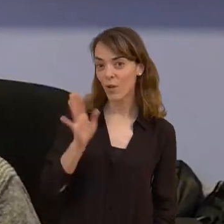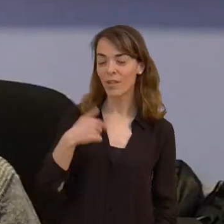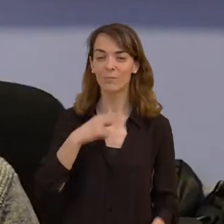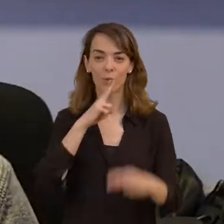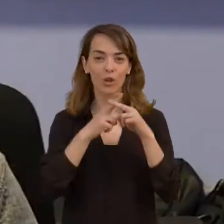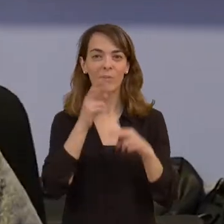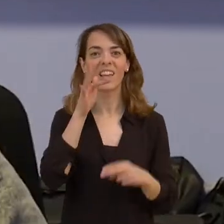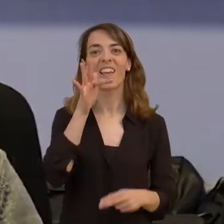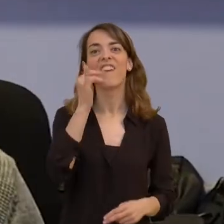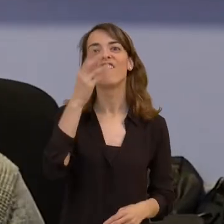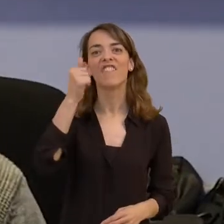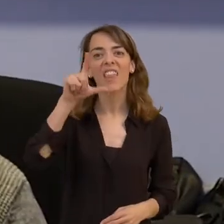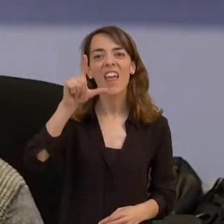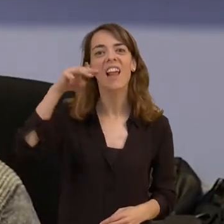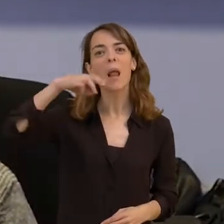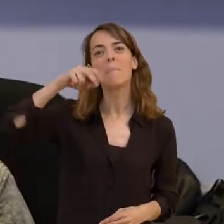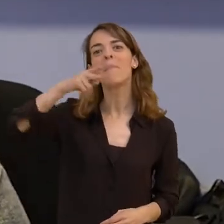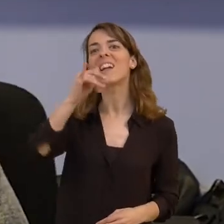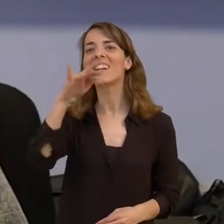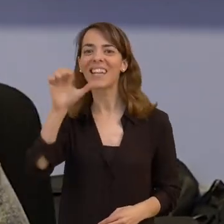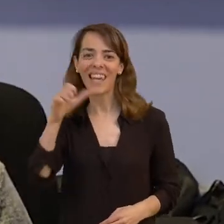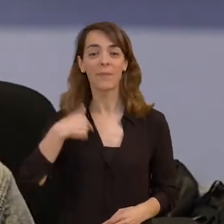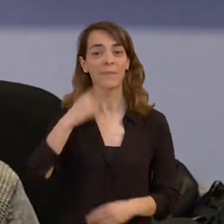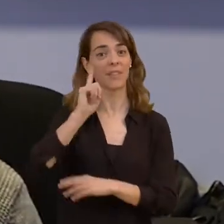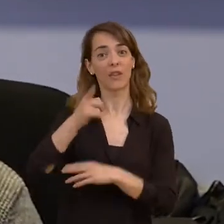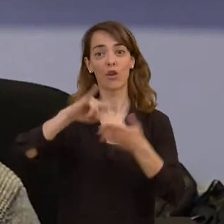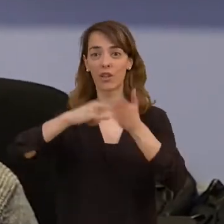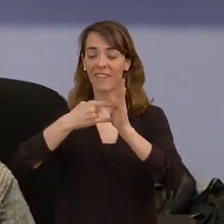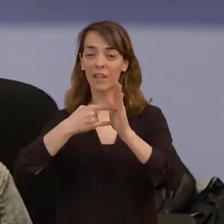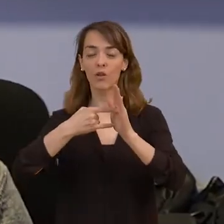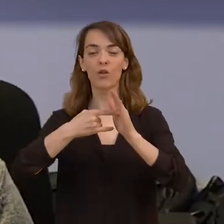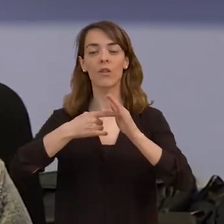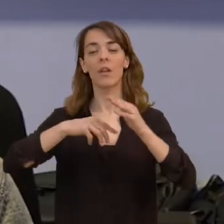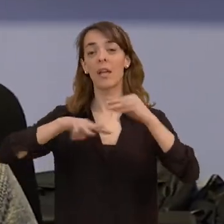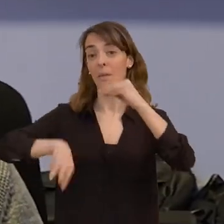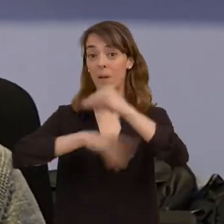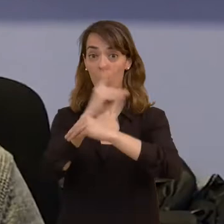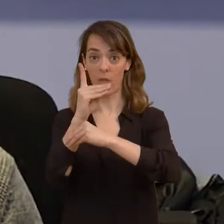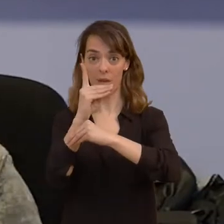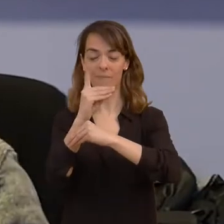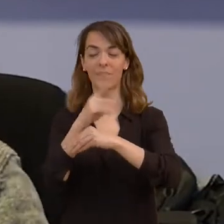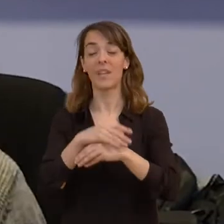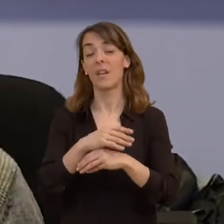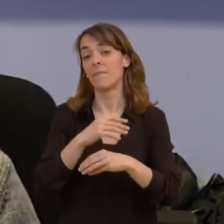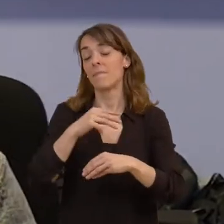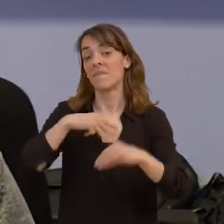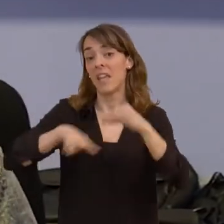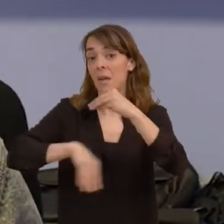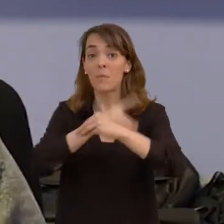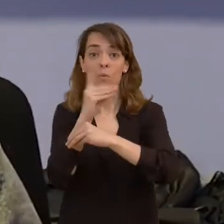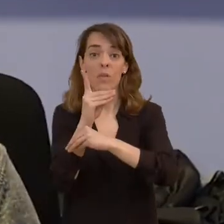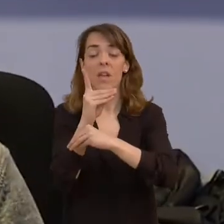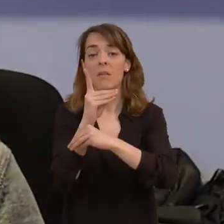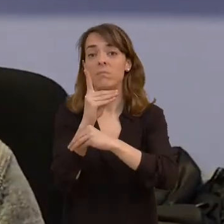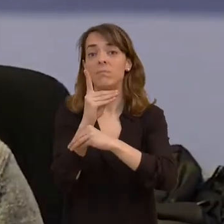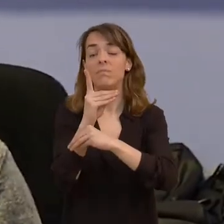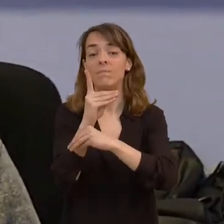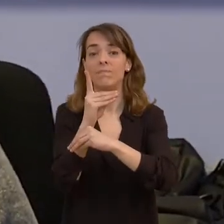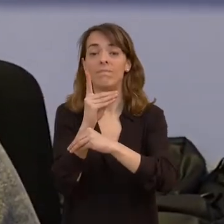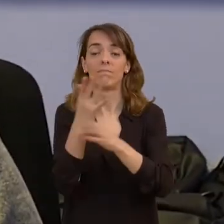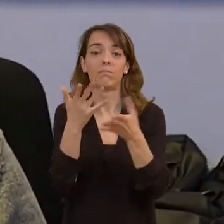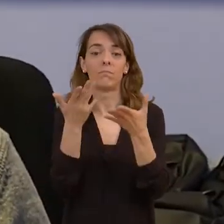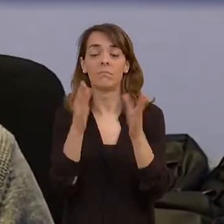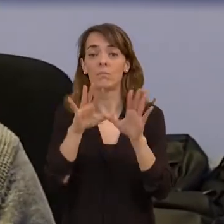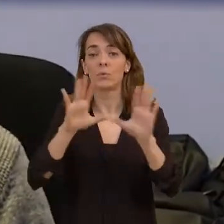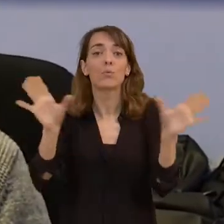Hola, me llamo Fidel Manrique, soy director técnico de Mira lo que te digo y bueno, Mira lo que te digo al final